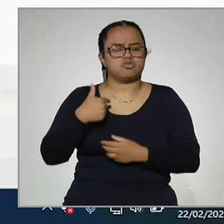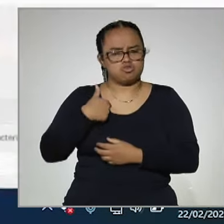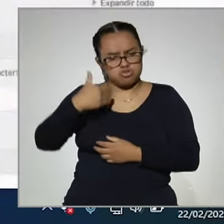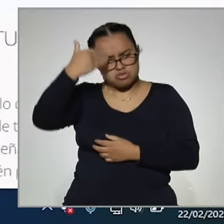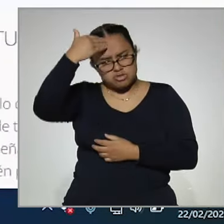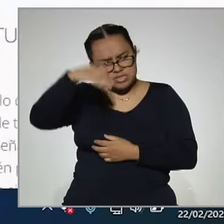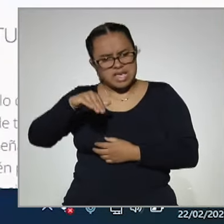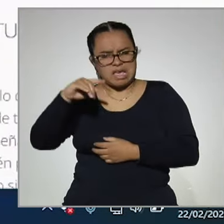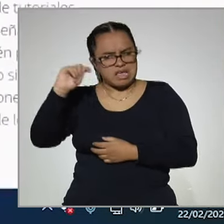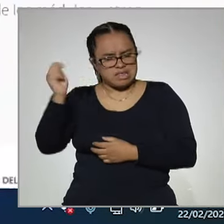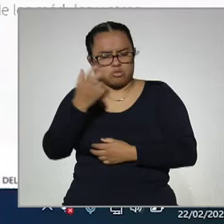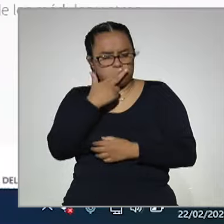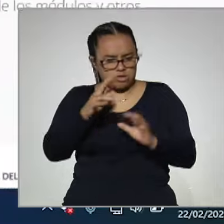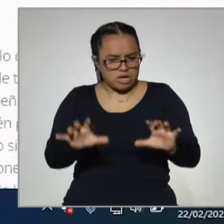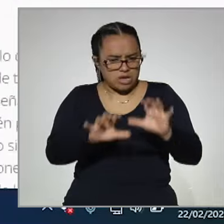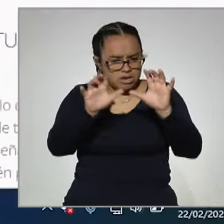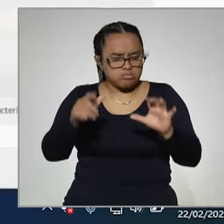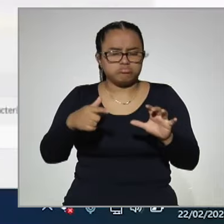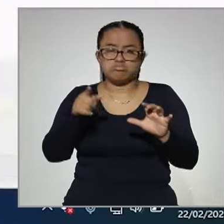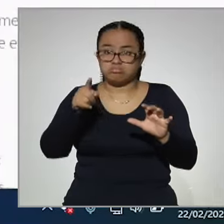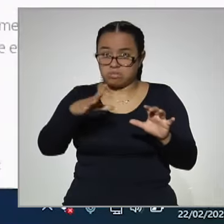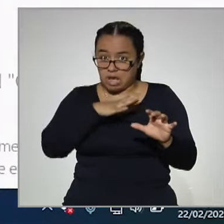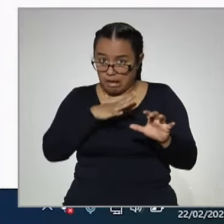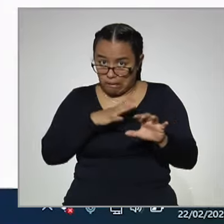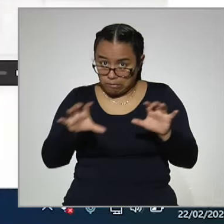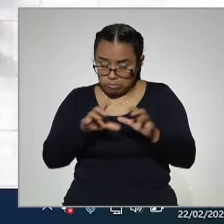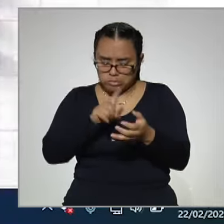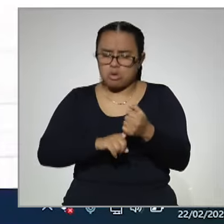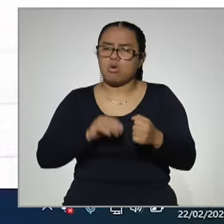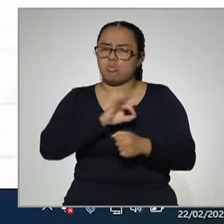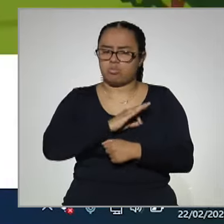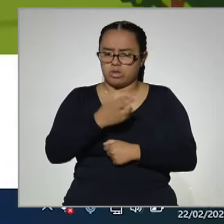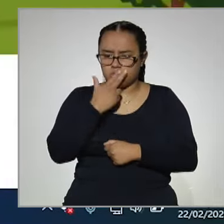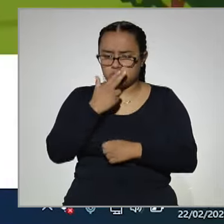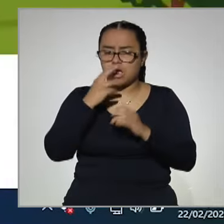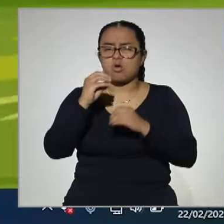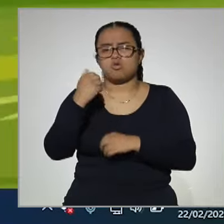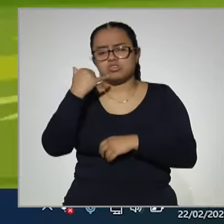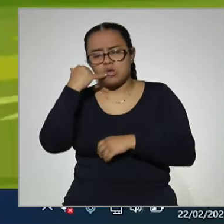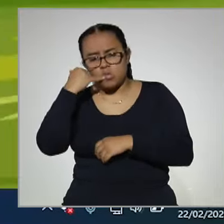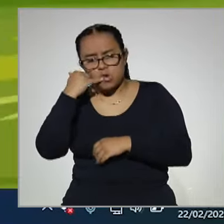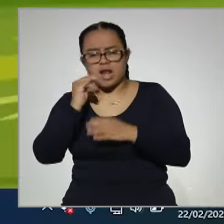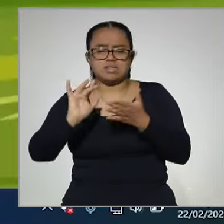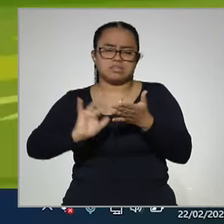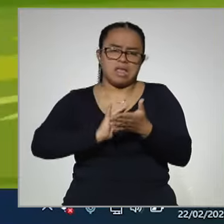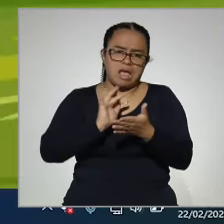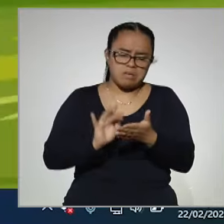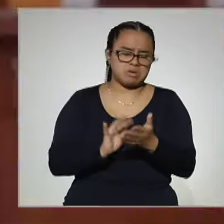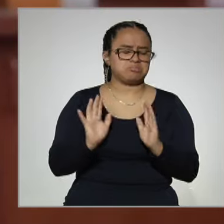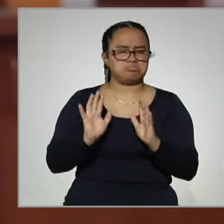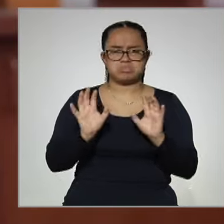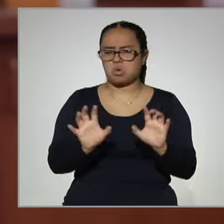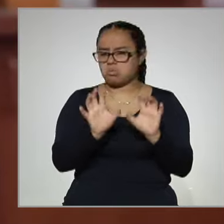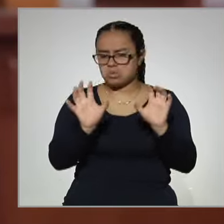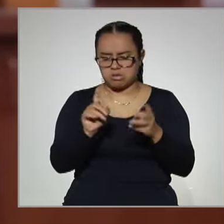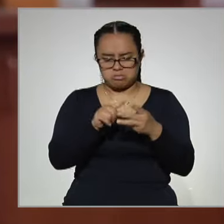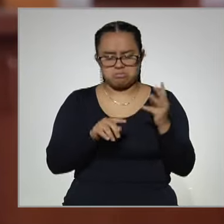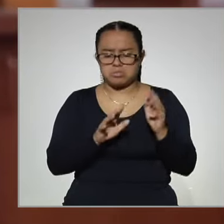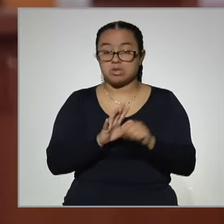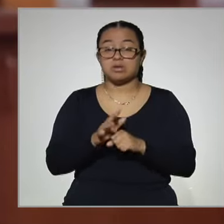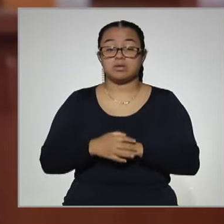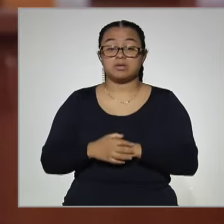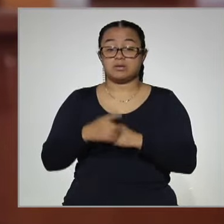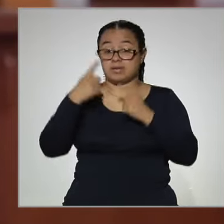básico tecnológico y acceso a un dispositivo electrónico, un celular, una tableta o una computadora. Nuestro primer